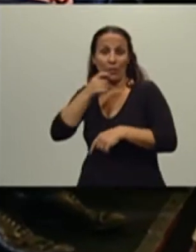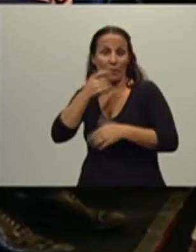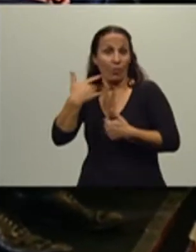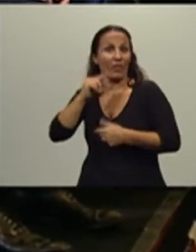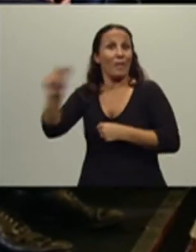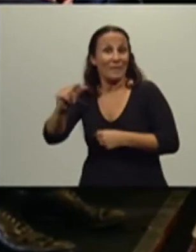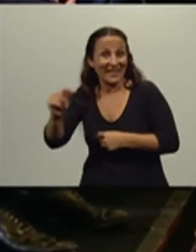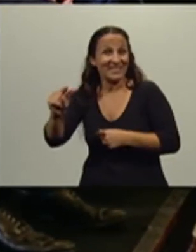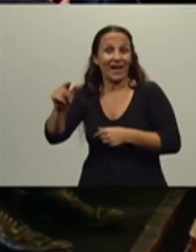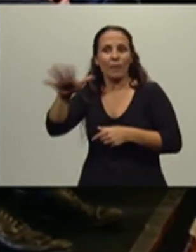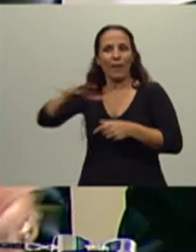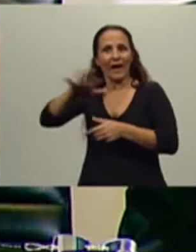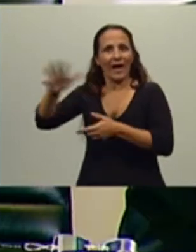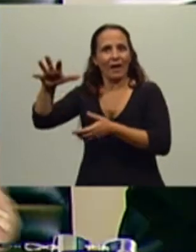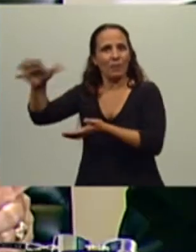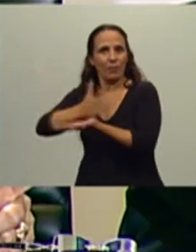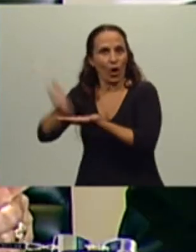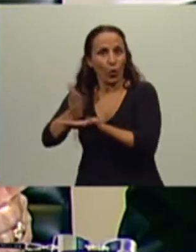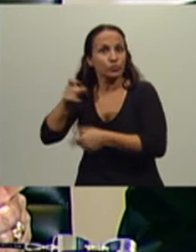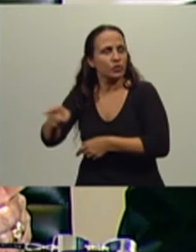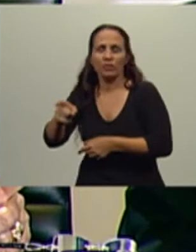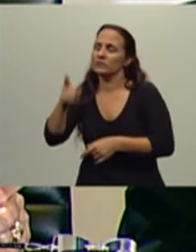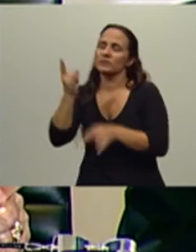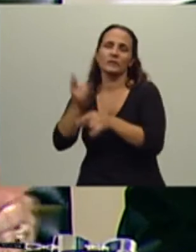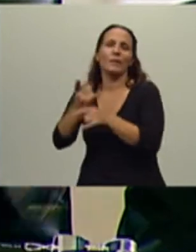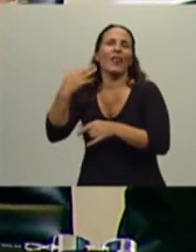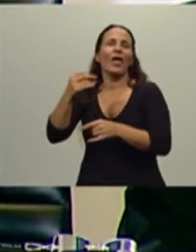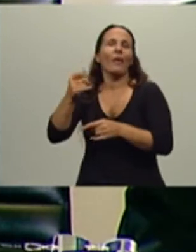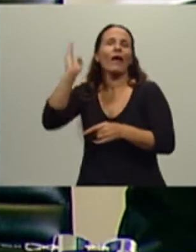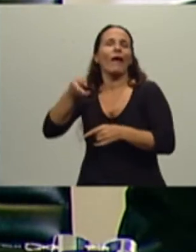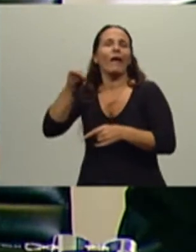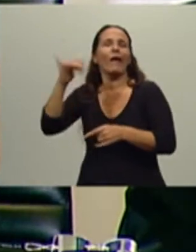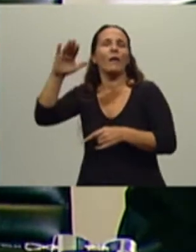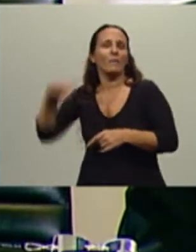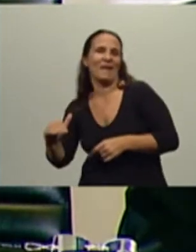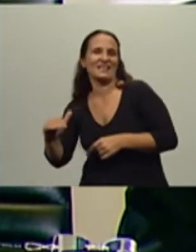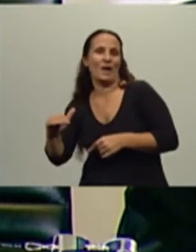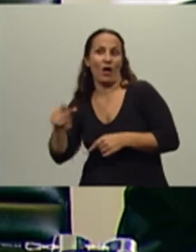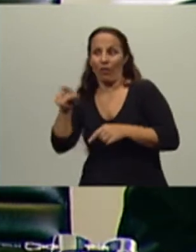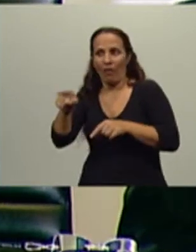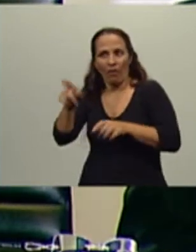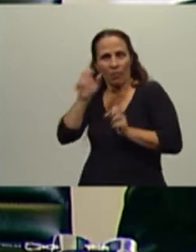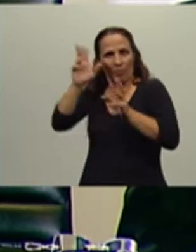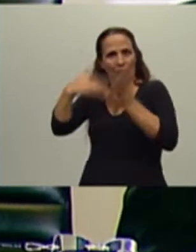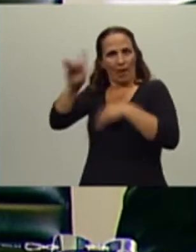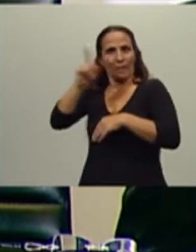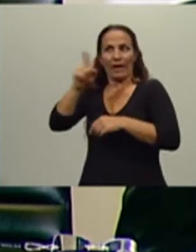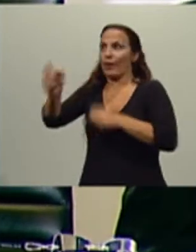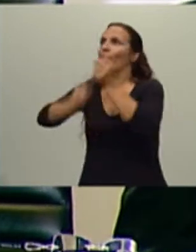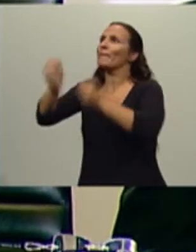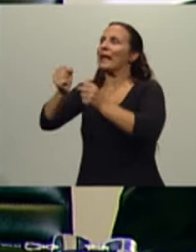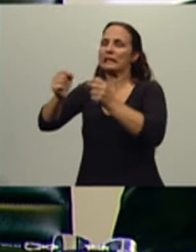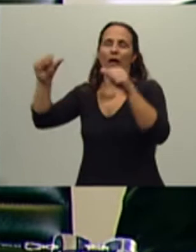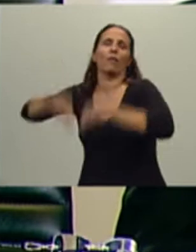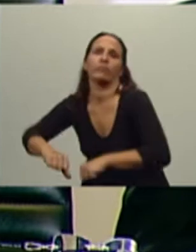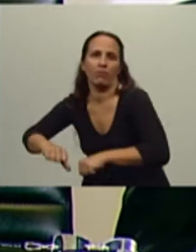pueden prestar al sector productivo siempre tienen que ser más bajas y siempre tienen mucho más riesgo de que la empresa no le